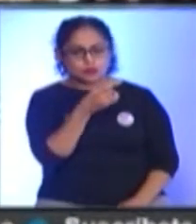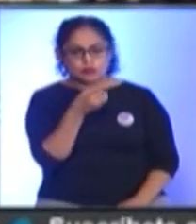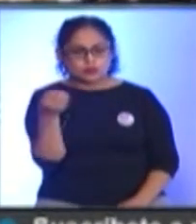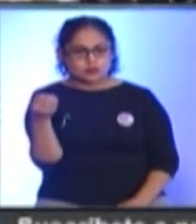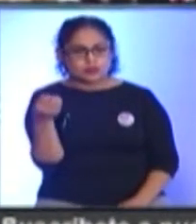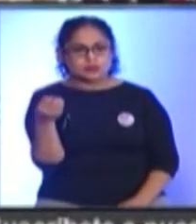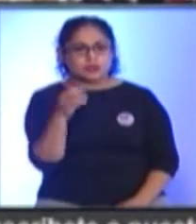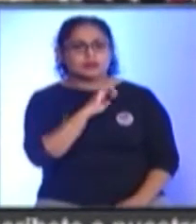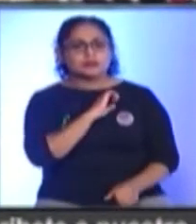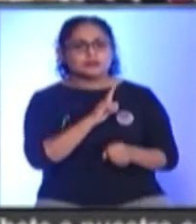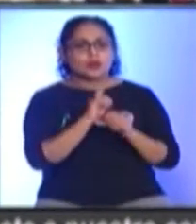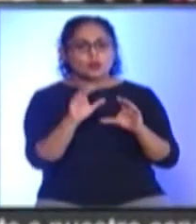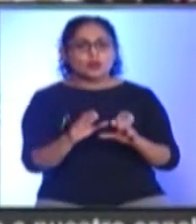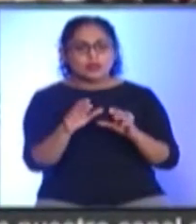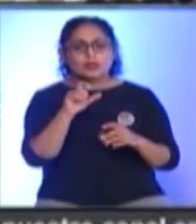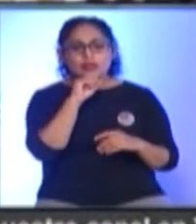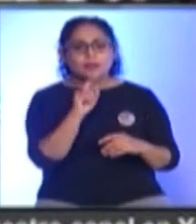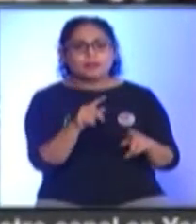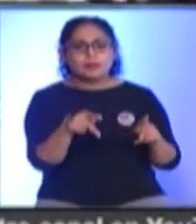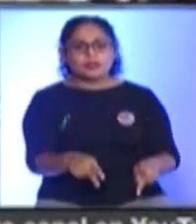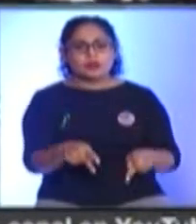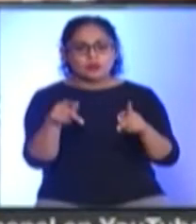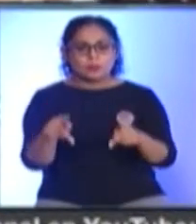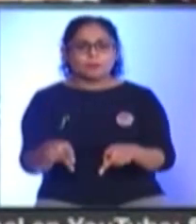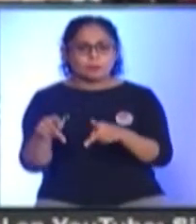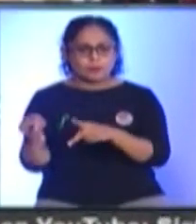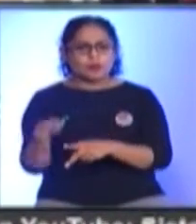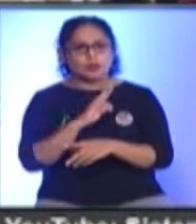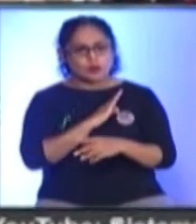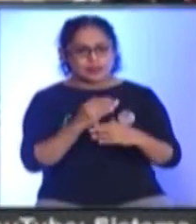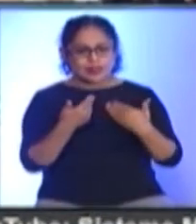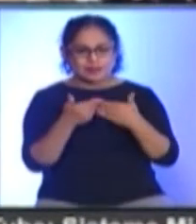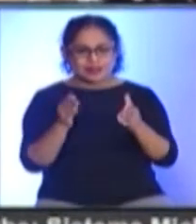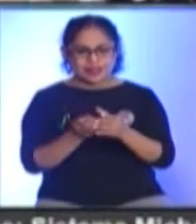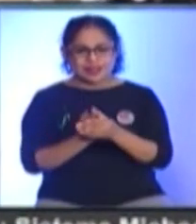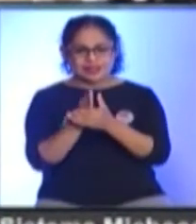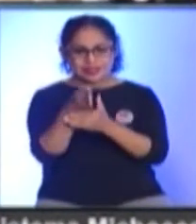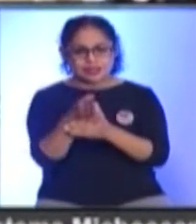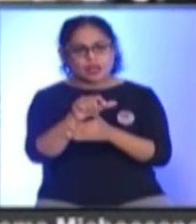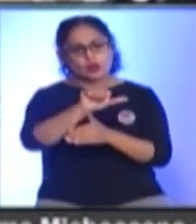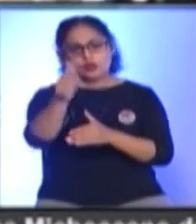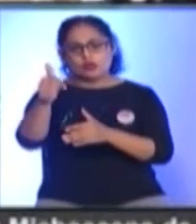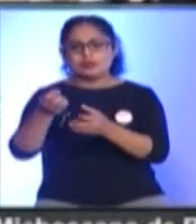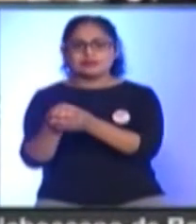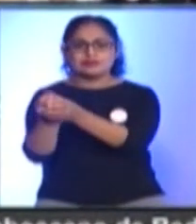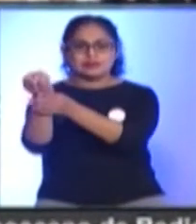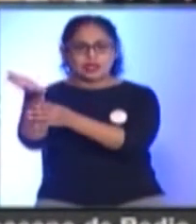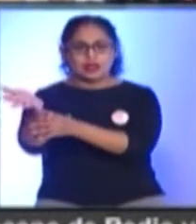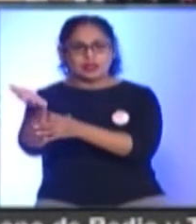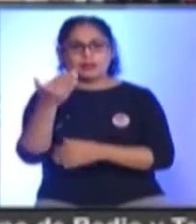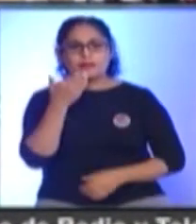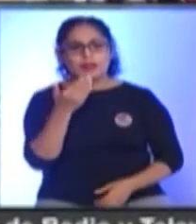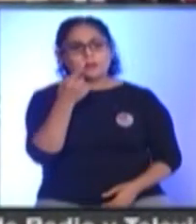especial Cuidado En todos Los Panteones Tener Vías De acceso Y de salida Para poder Tener Una Una